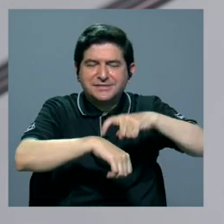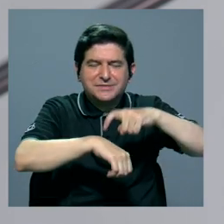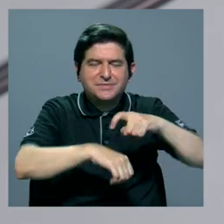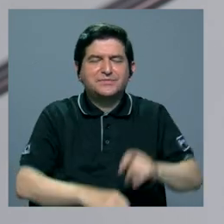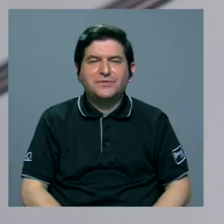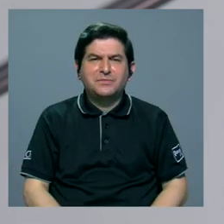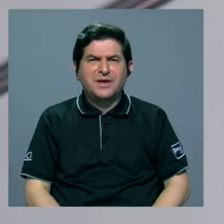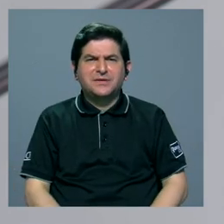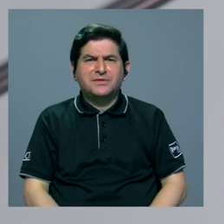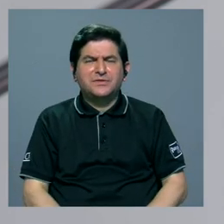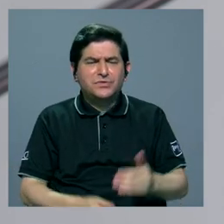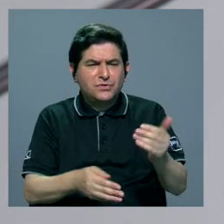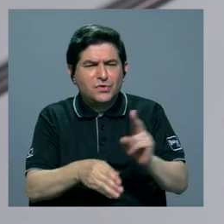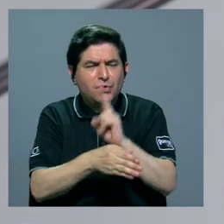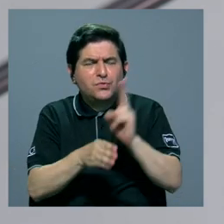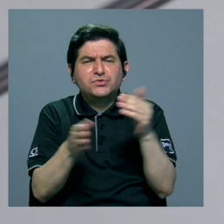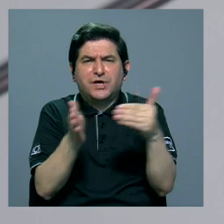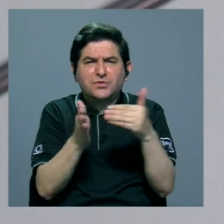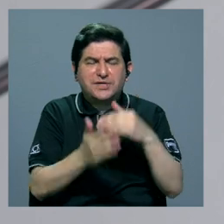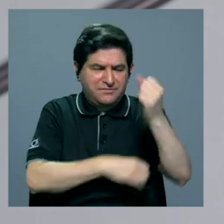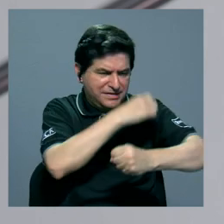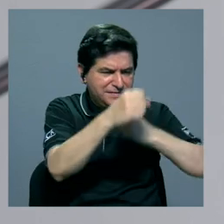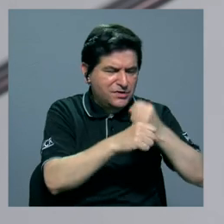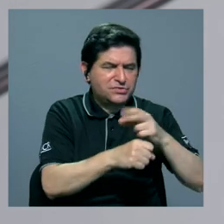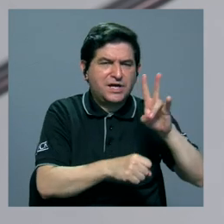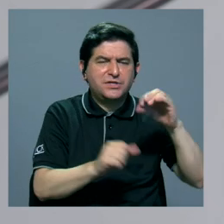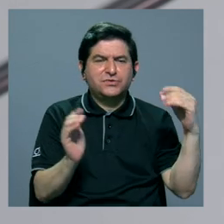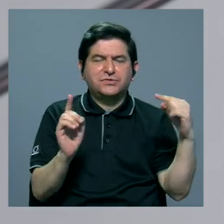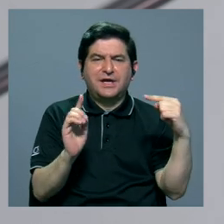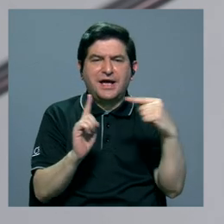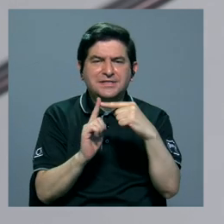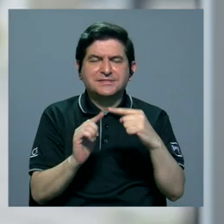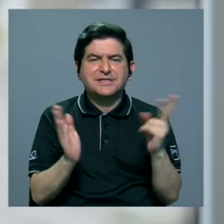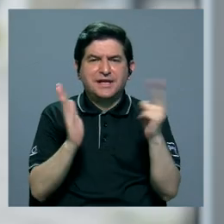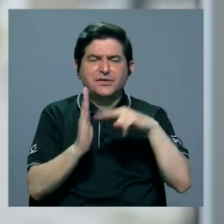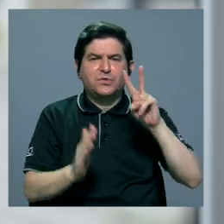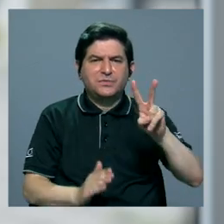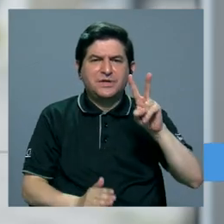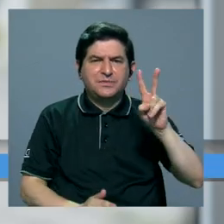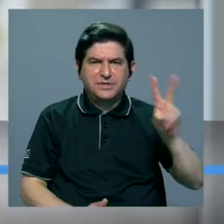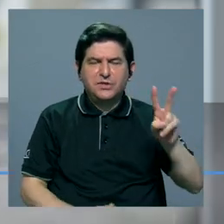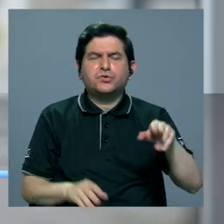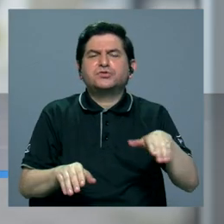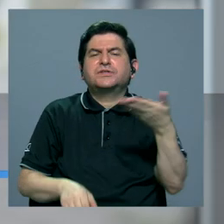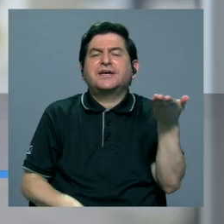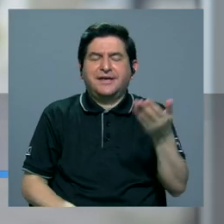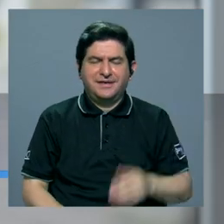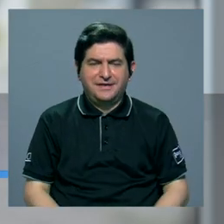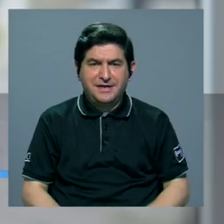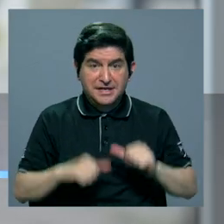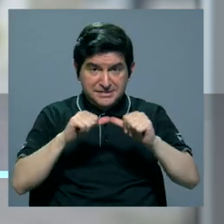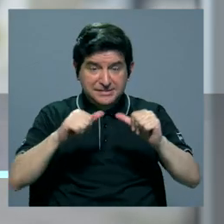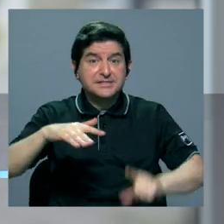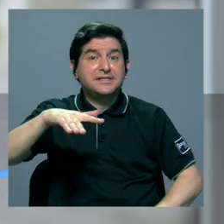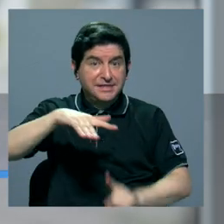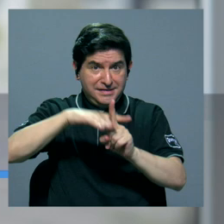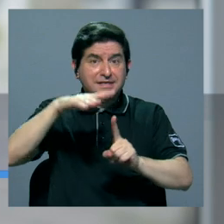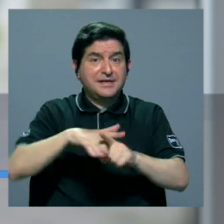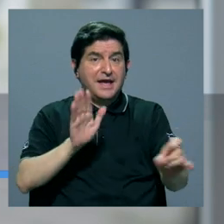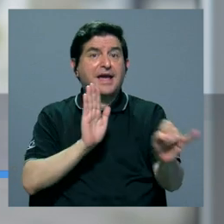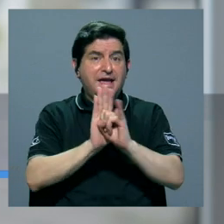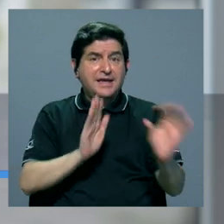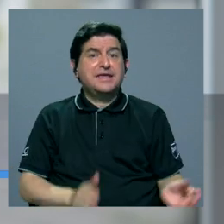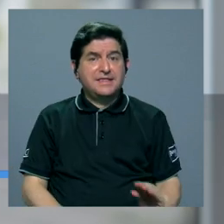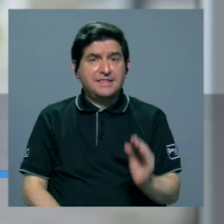estudiantil de los años 70 al año 2022? Parece que sigue muy presente en la